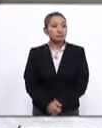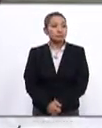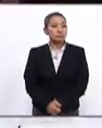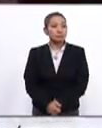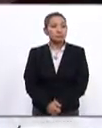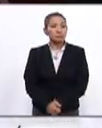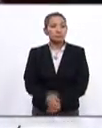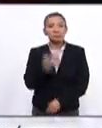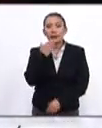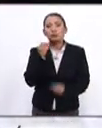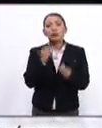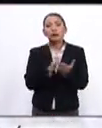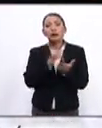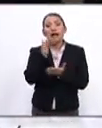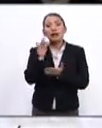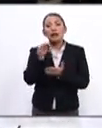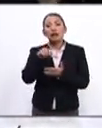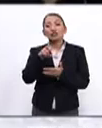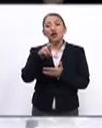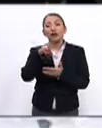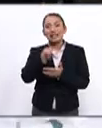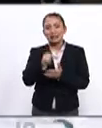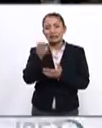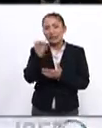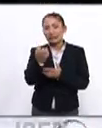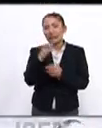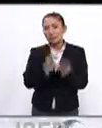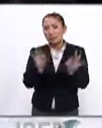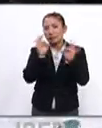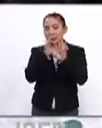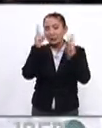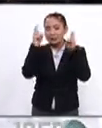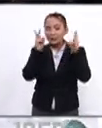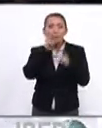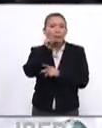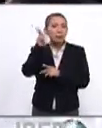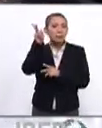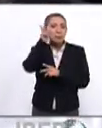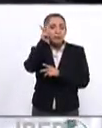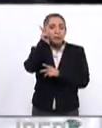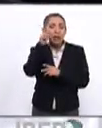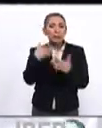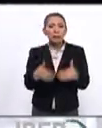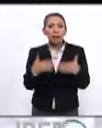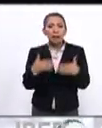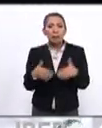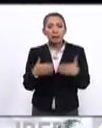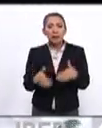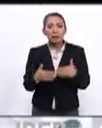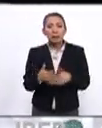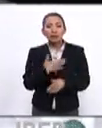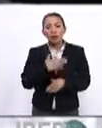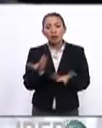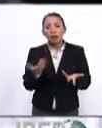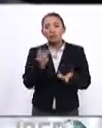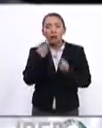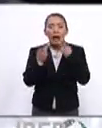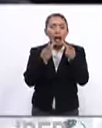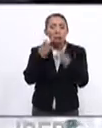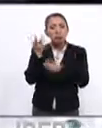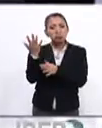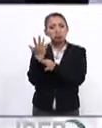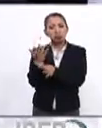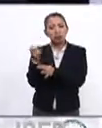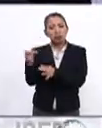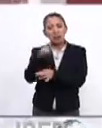muy bien pues te agradecemos mucho Norisa Aguilar esta importante visita del Papa Francisco a Panamá y bueno pronunciamientos que